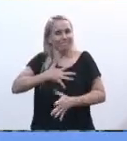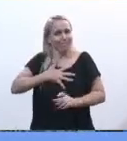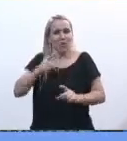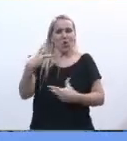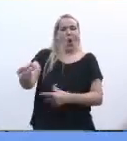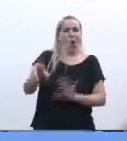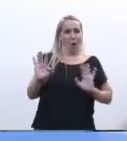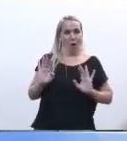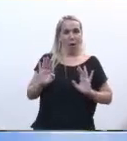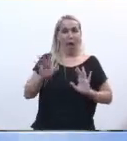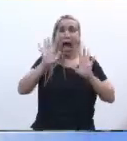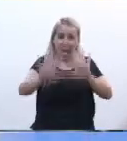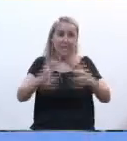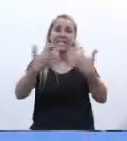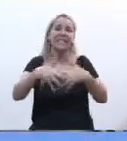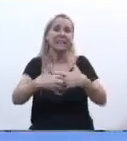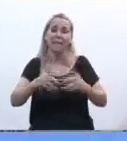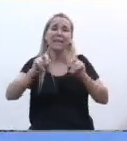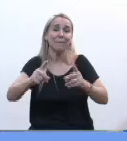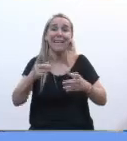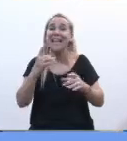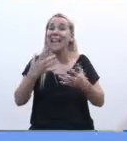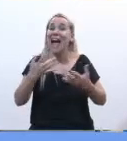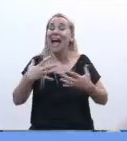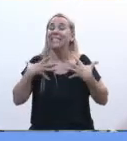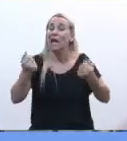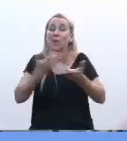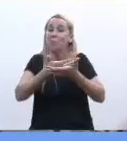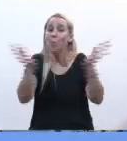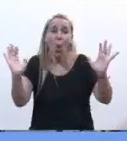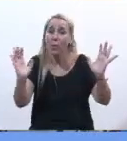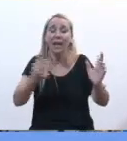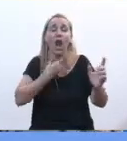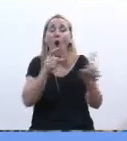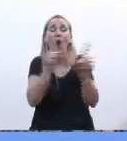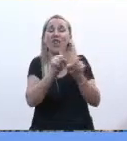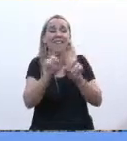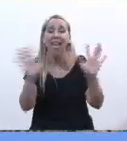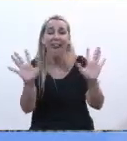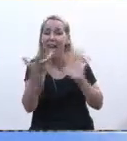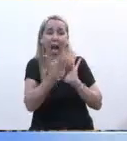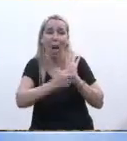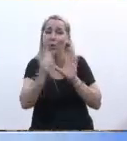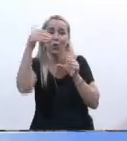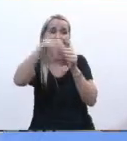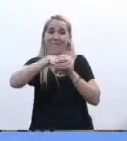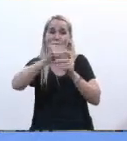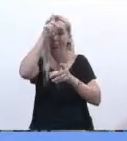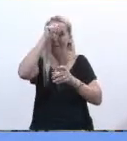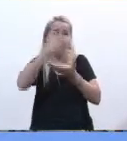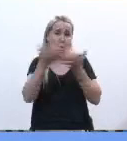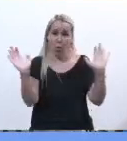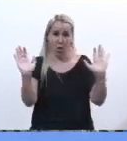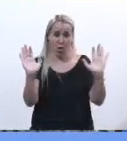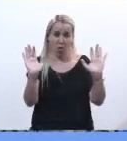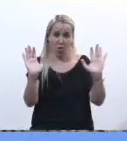es así en el sistema y mucho más en la salud pública no se quieren hacer los abortos dentro del sistema de salud pública